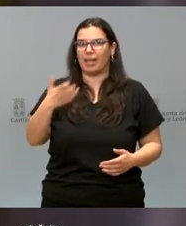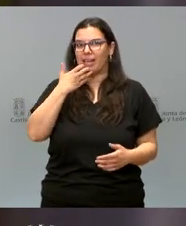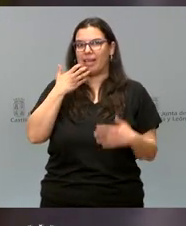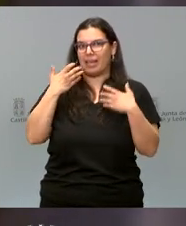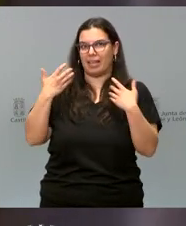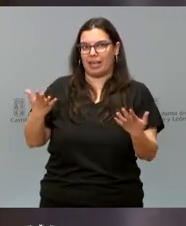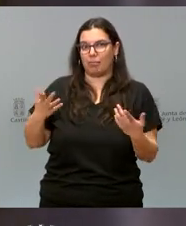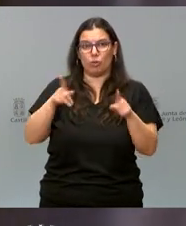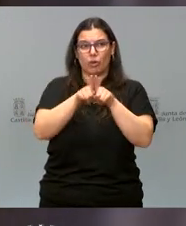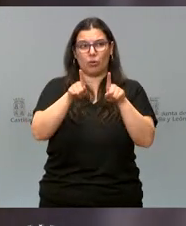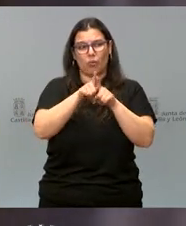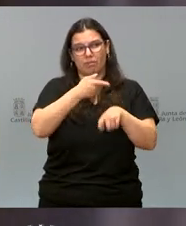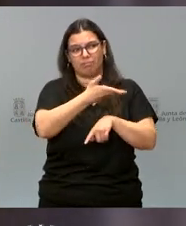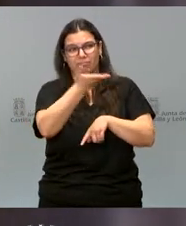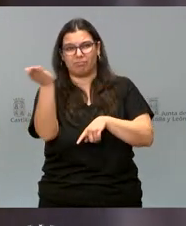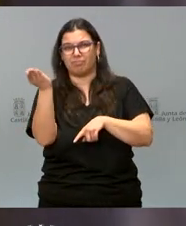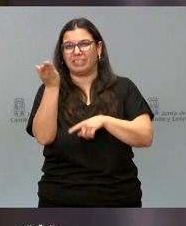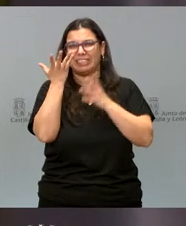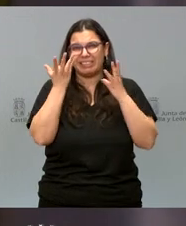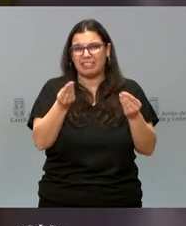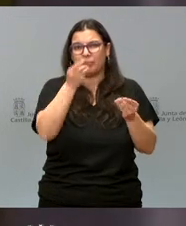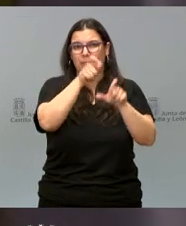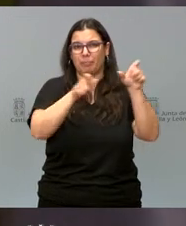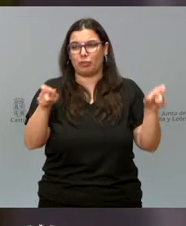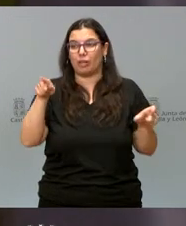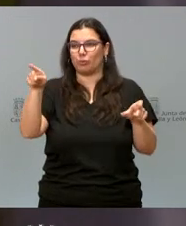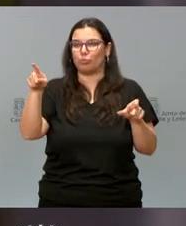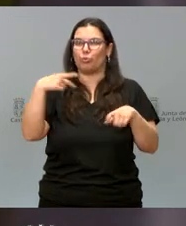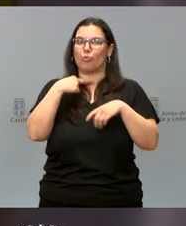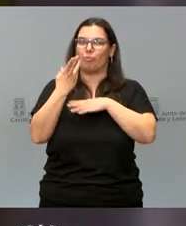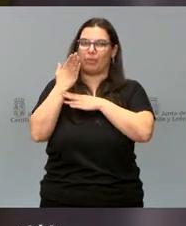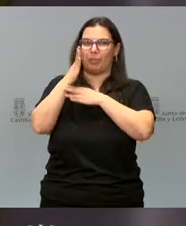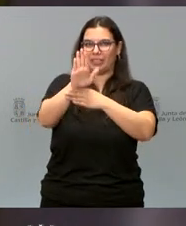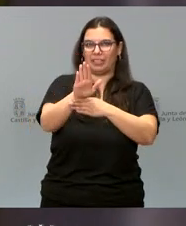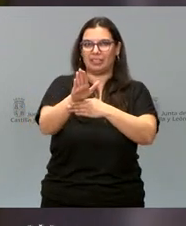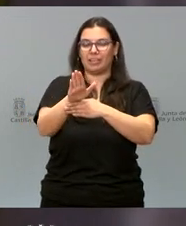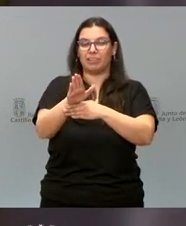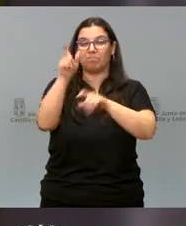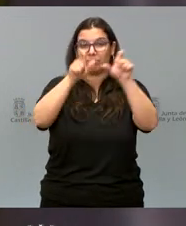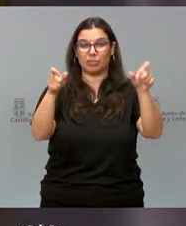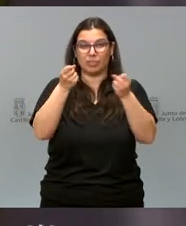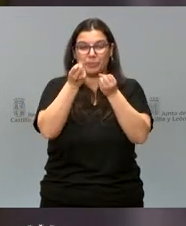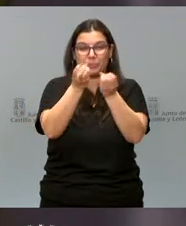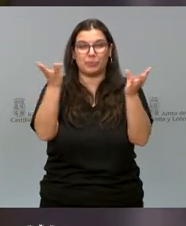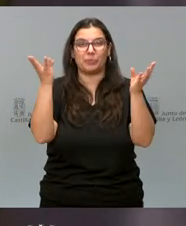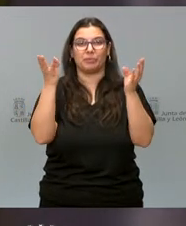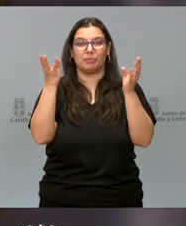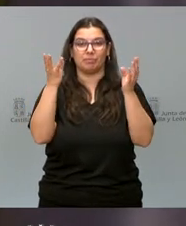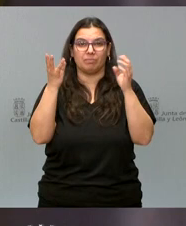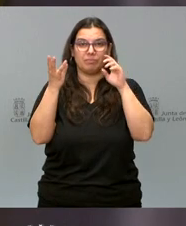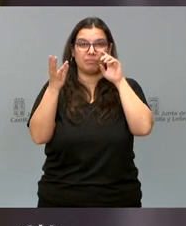Como tantas personas a las que hoy has puesto tu voz, muchas personas en las que